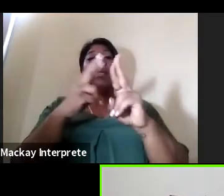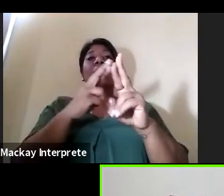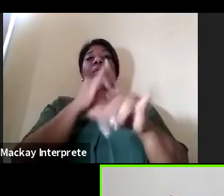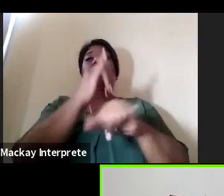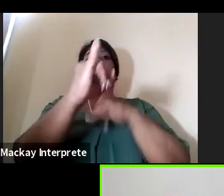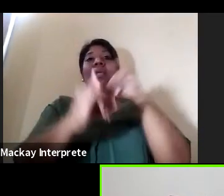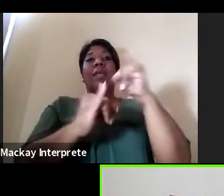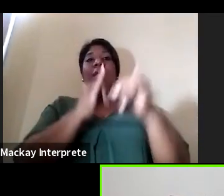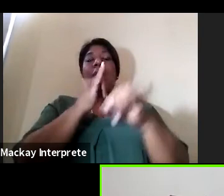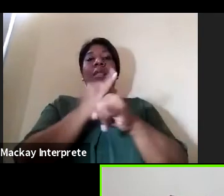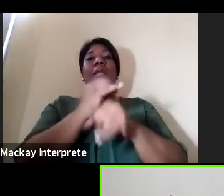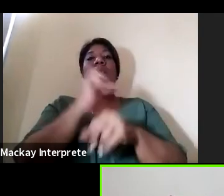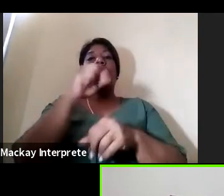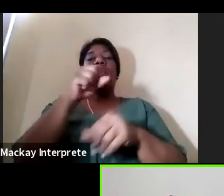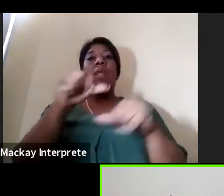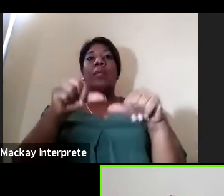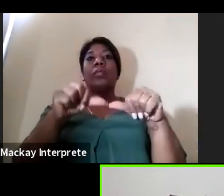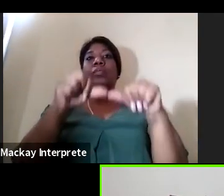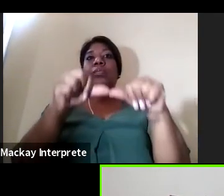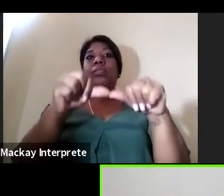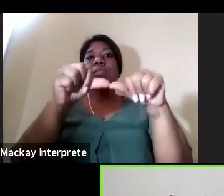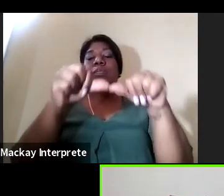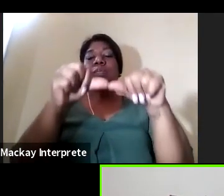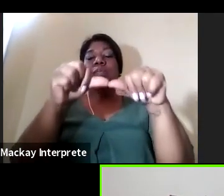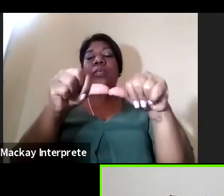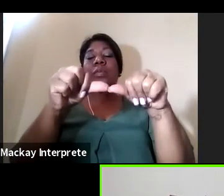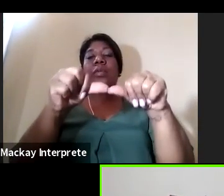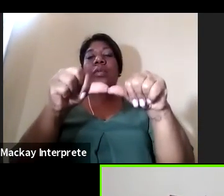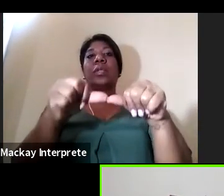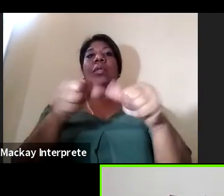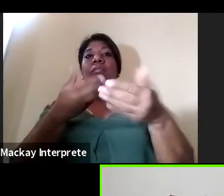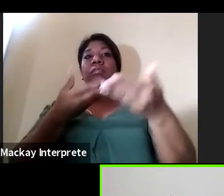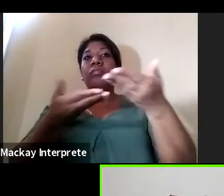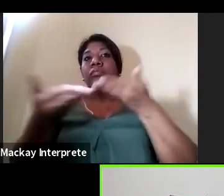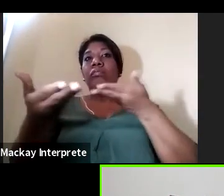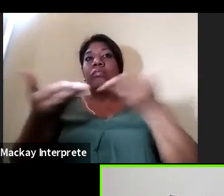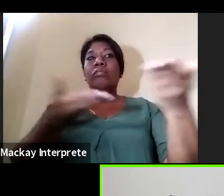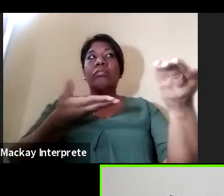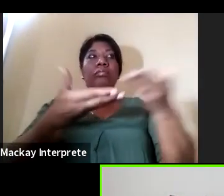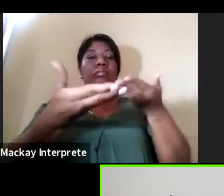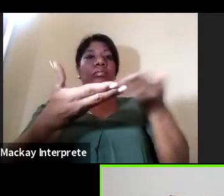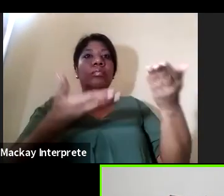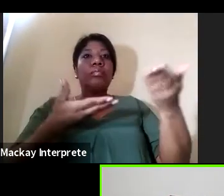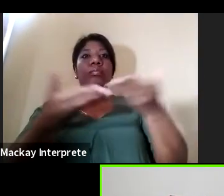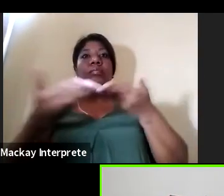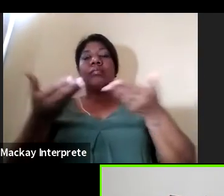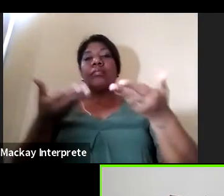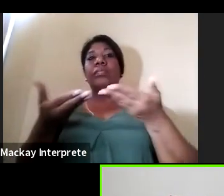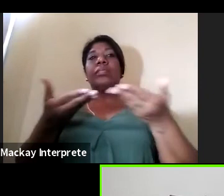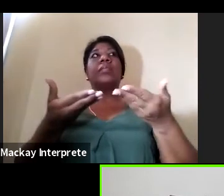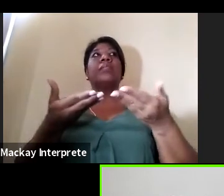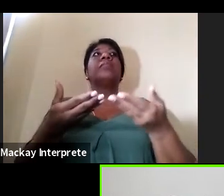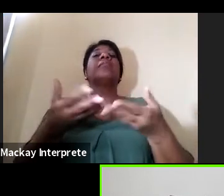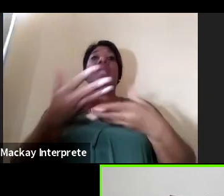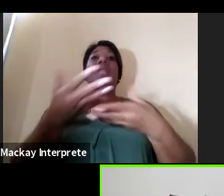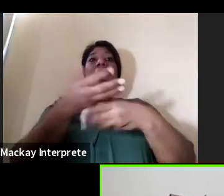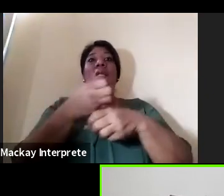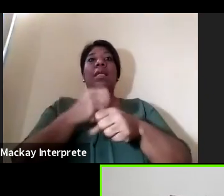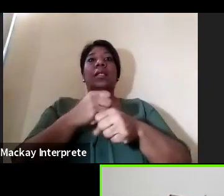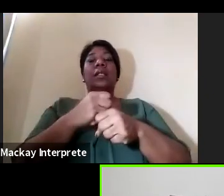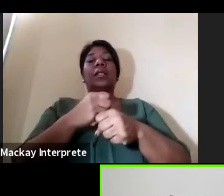que nosotros podamos seguir compartiendo y haciendo pues esa movilidad así que